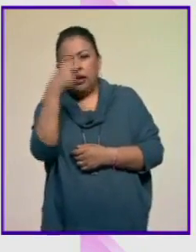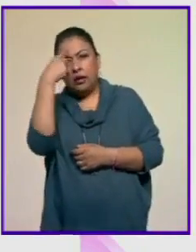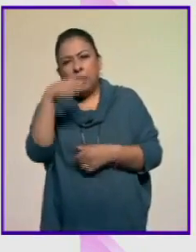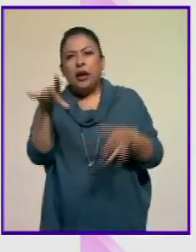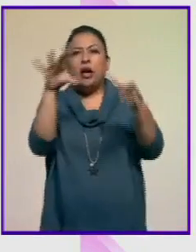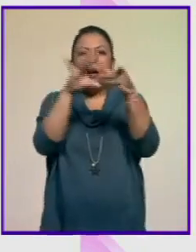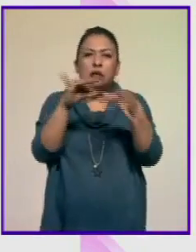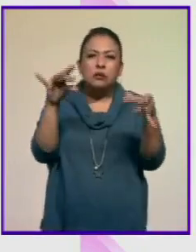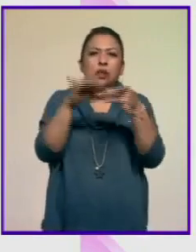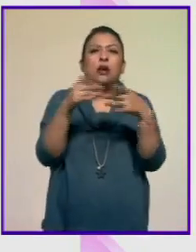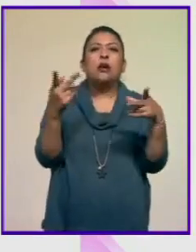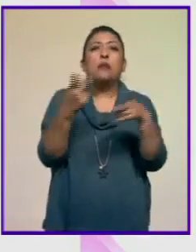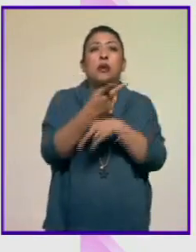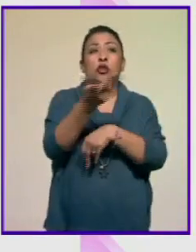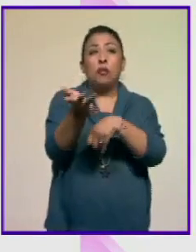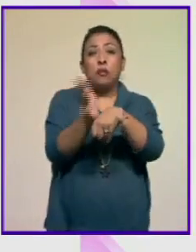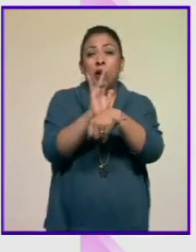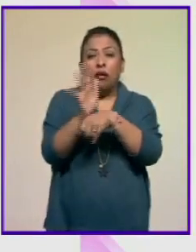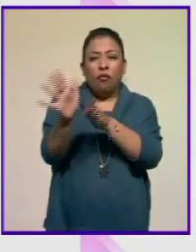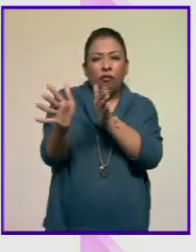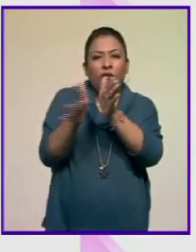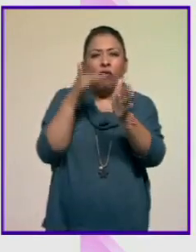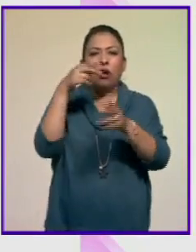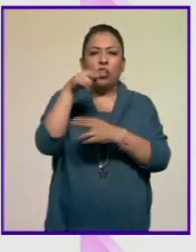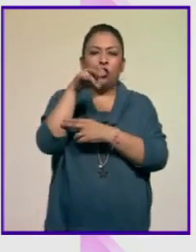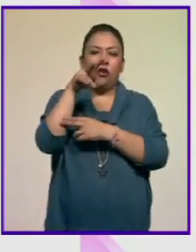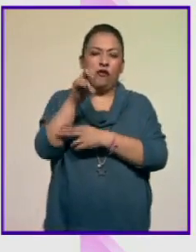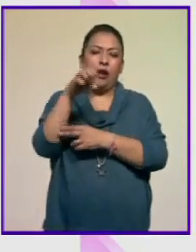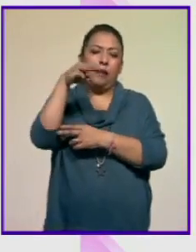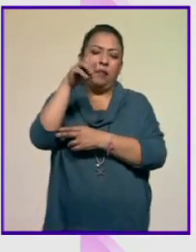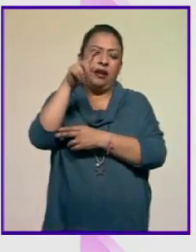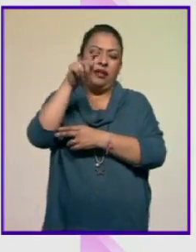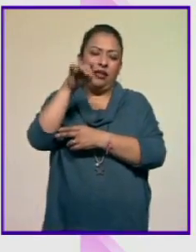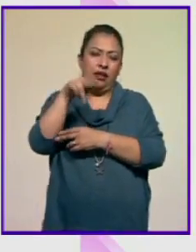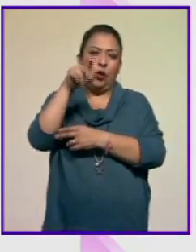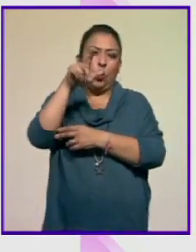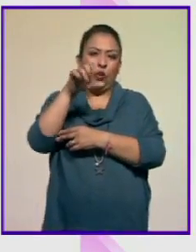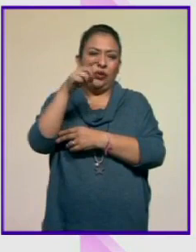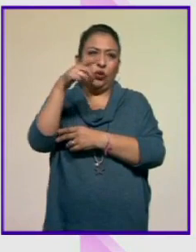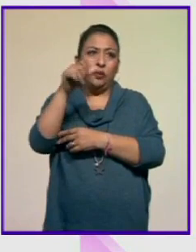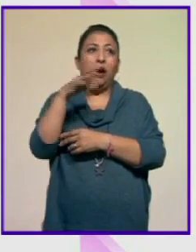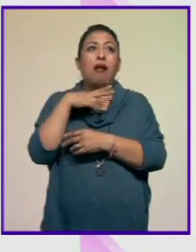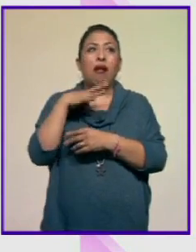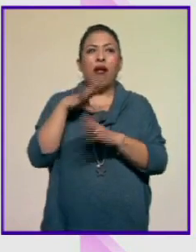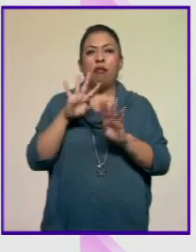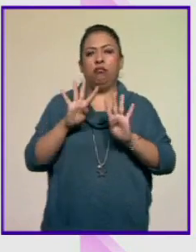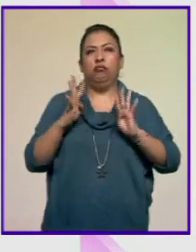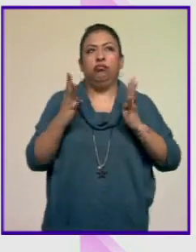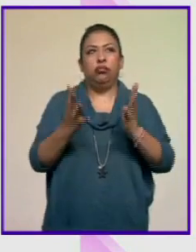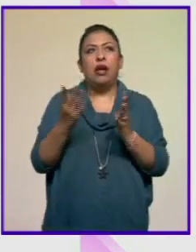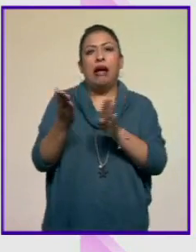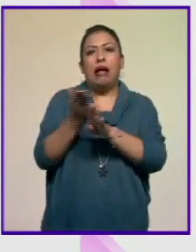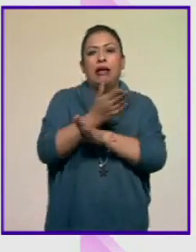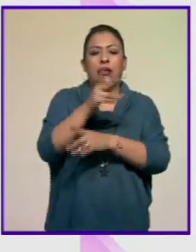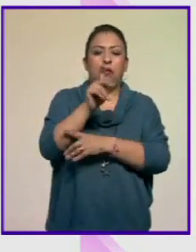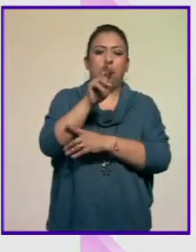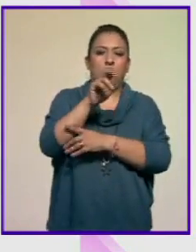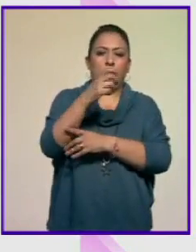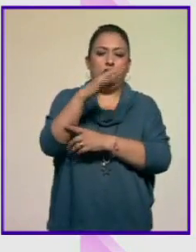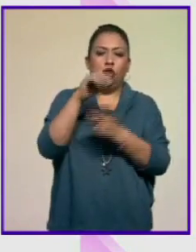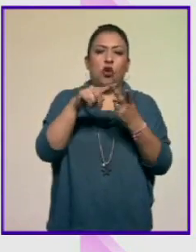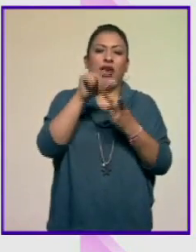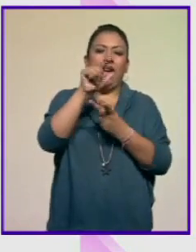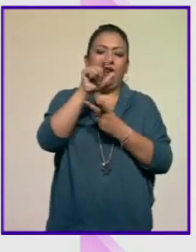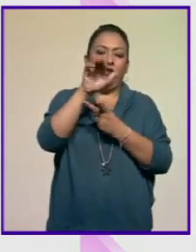avatares que vivió esta película basada en la novela de Martín Luis Guzmán se organizó una mesa redonda previa con Pedro Ochoa, Alberto